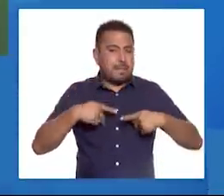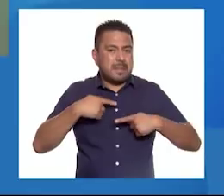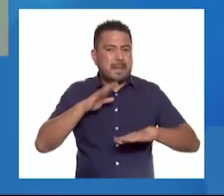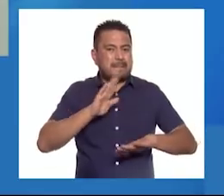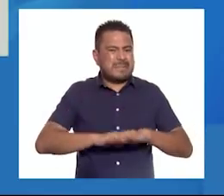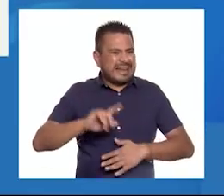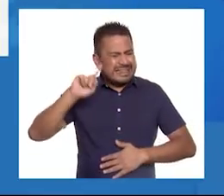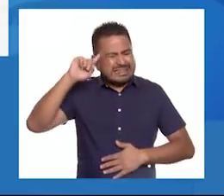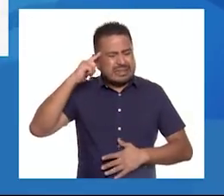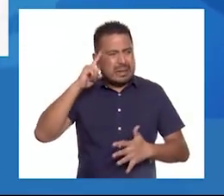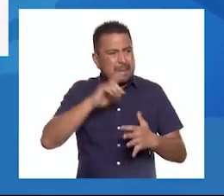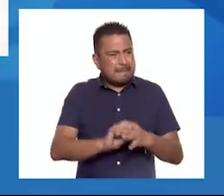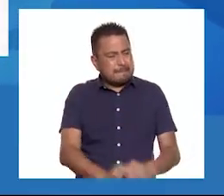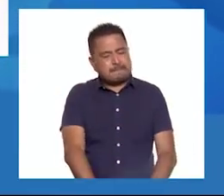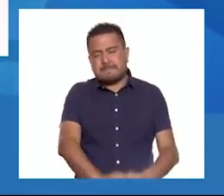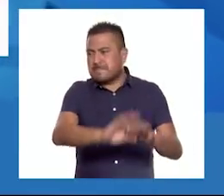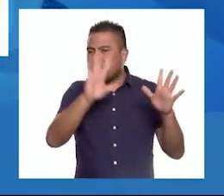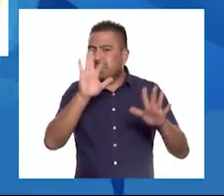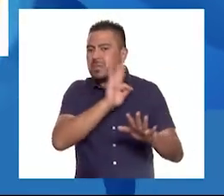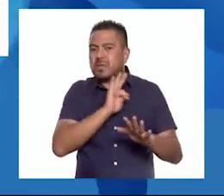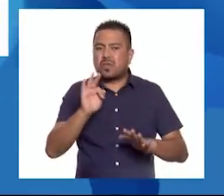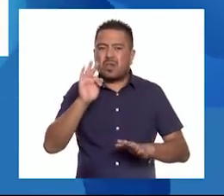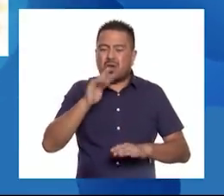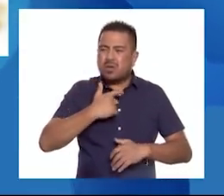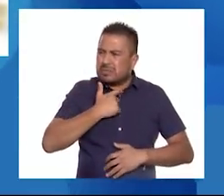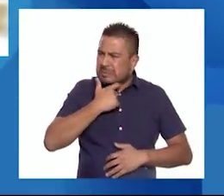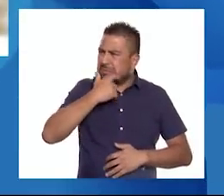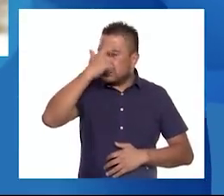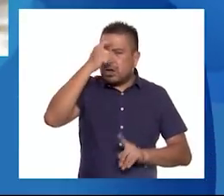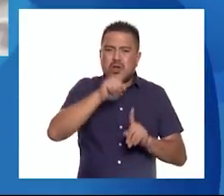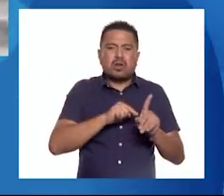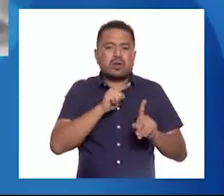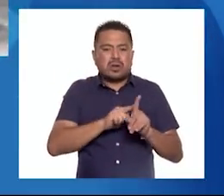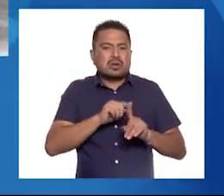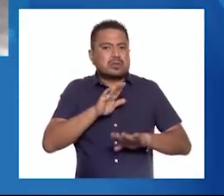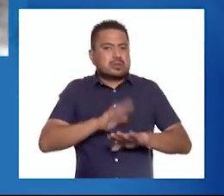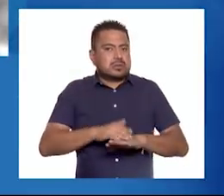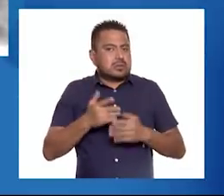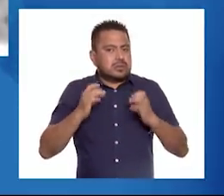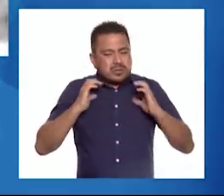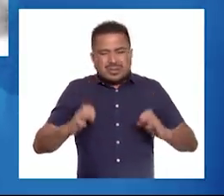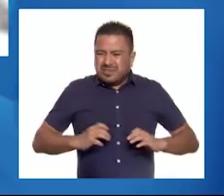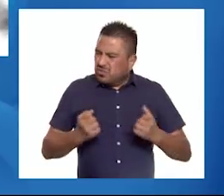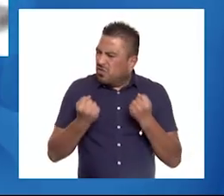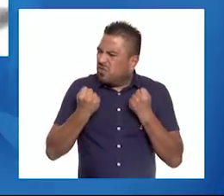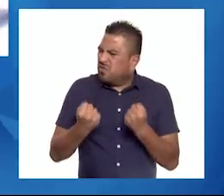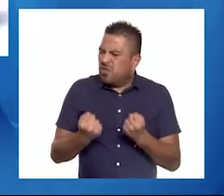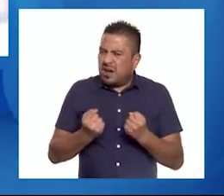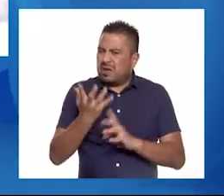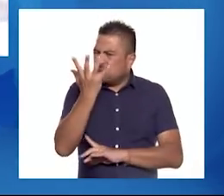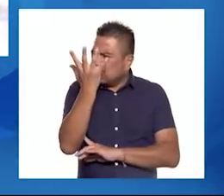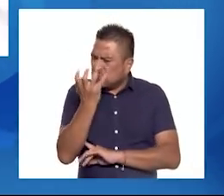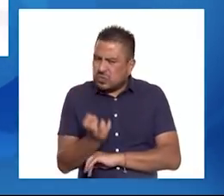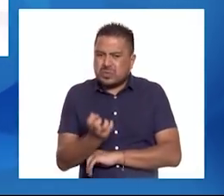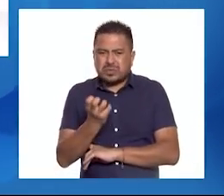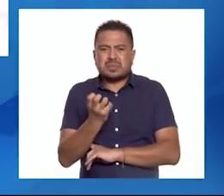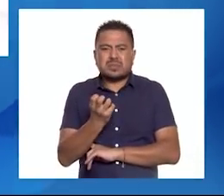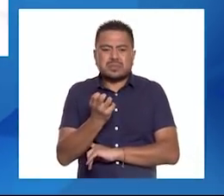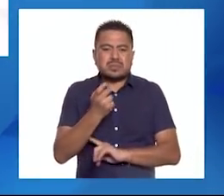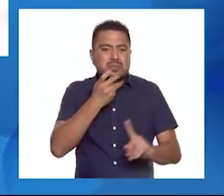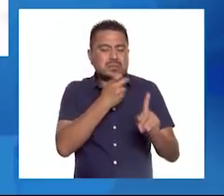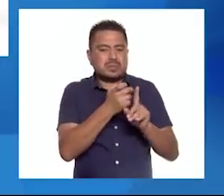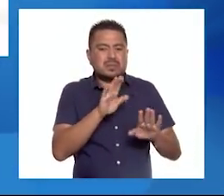furiosa o iracunda se pone colorada, su cuerpo se tensa, los músculos se contraen, aprieta